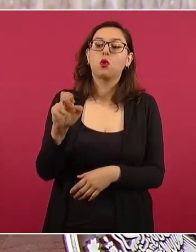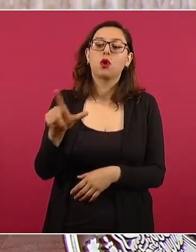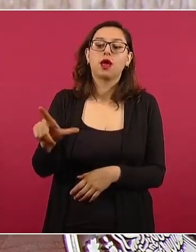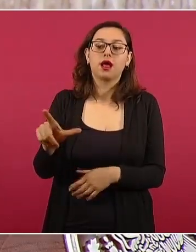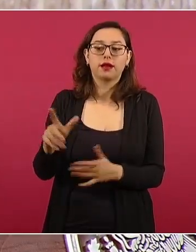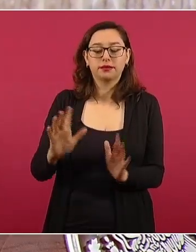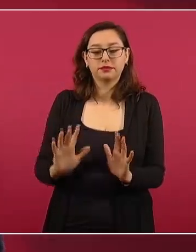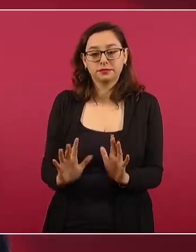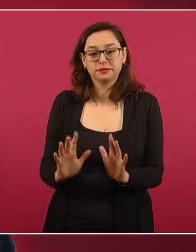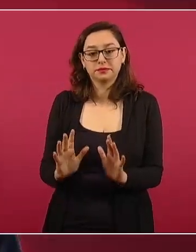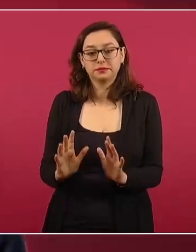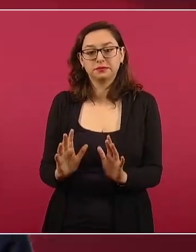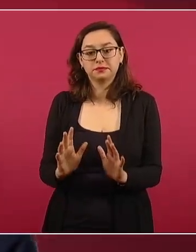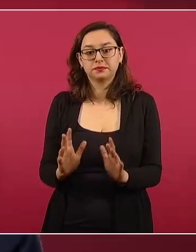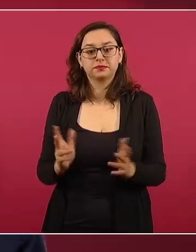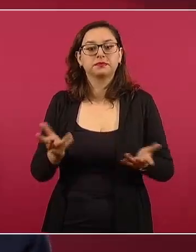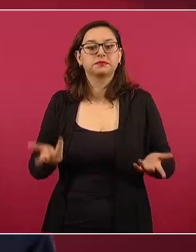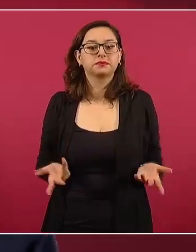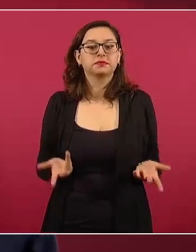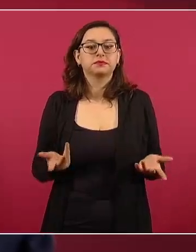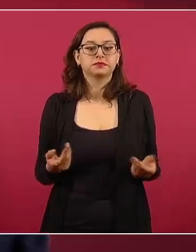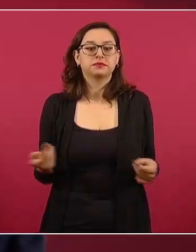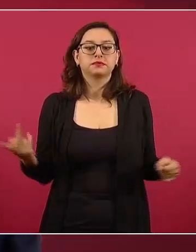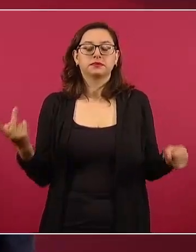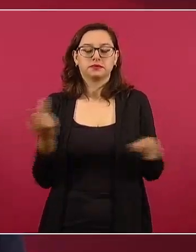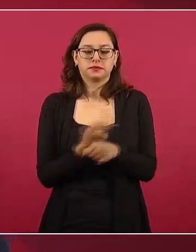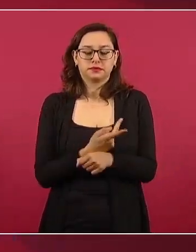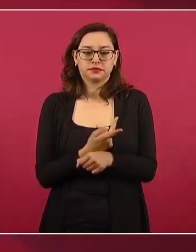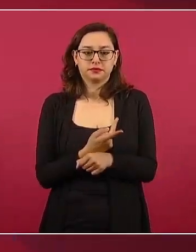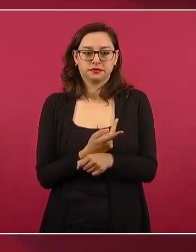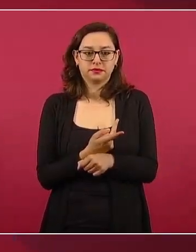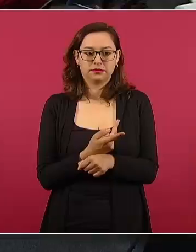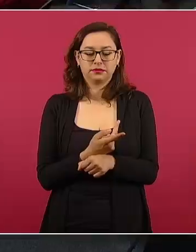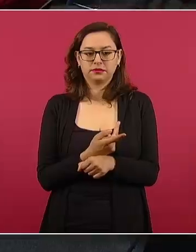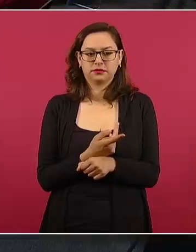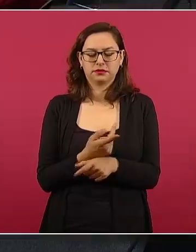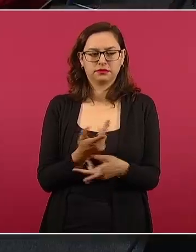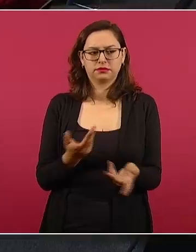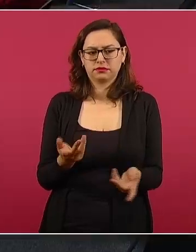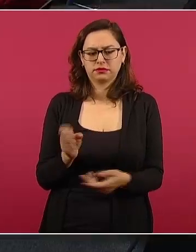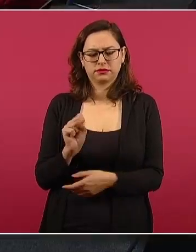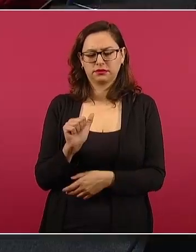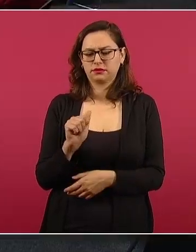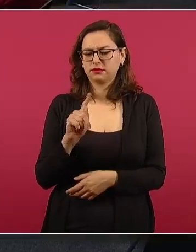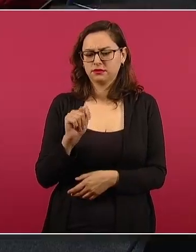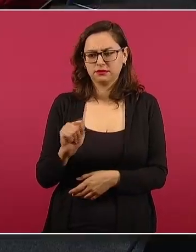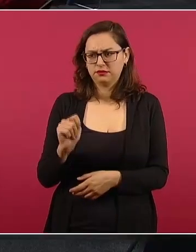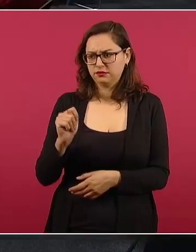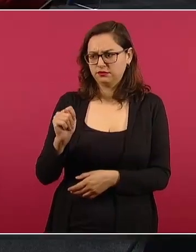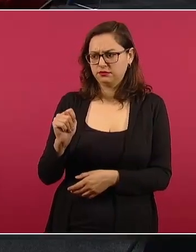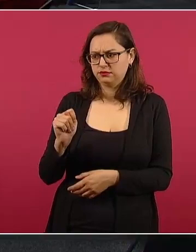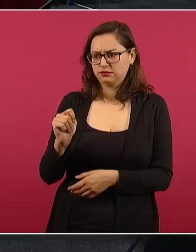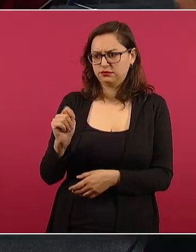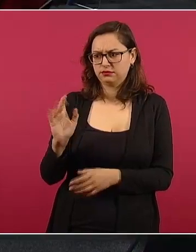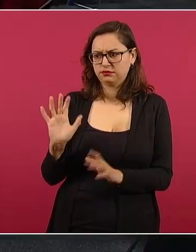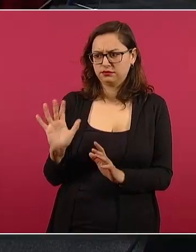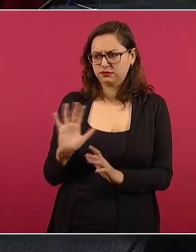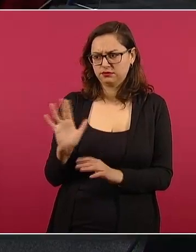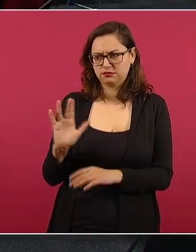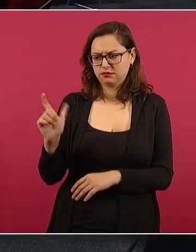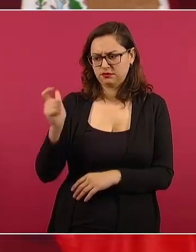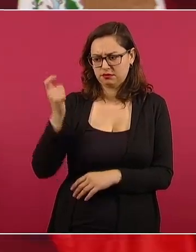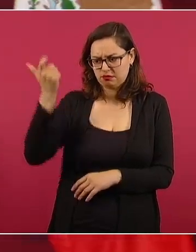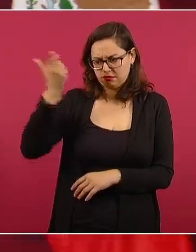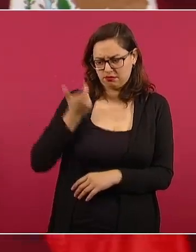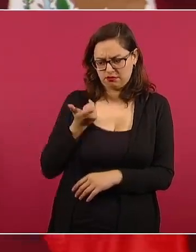Y no se les había aceptado el pago, pero fueron a una oficina independiente del SAT